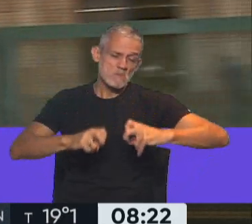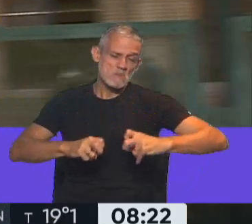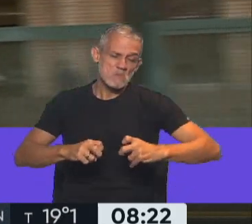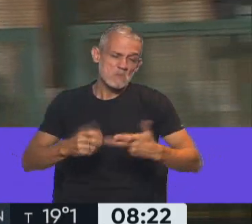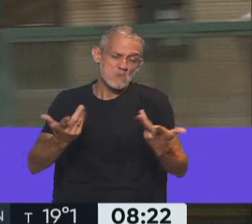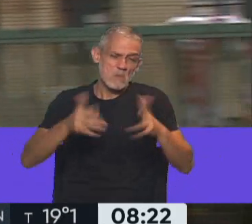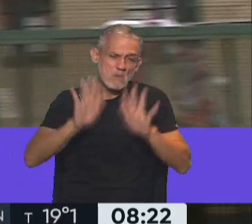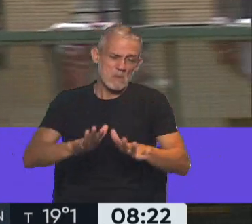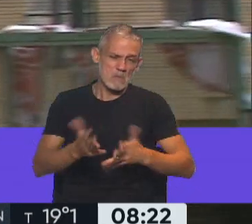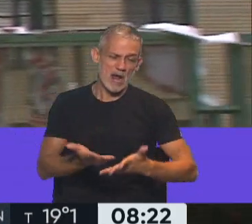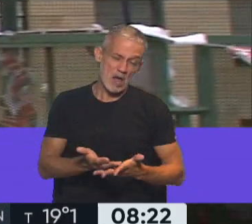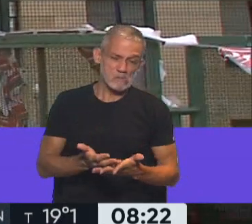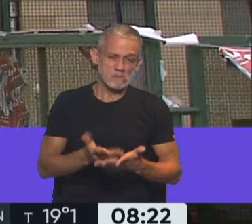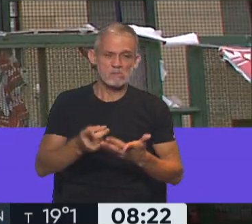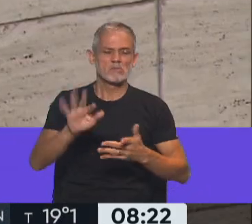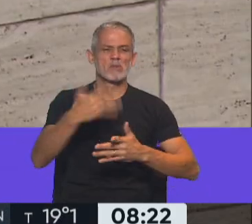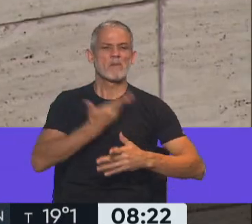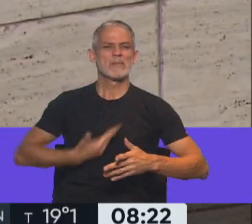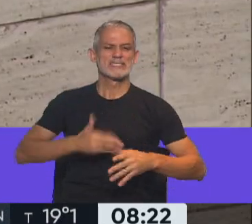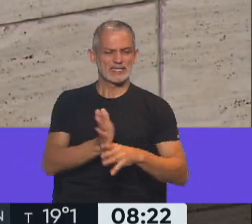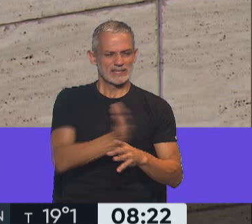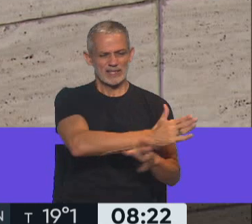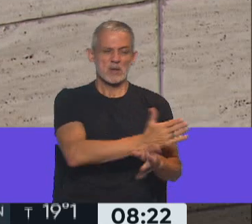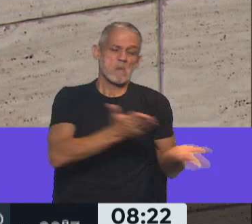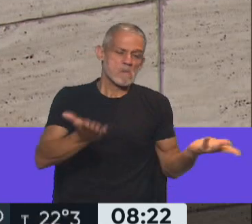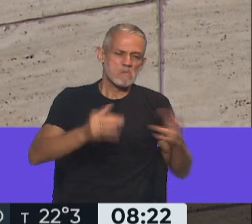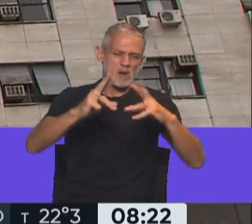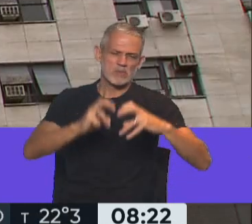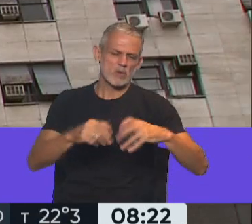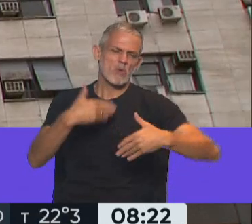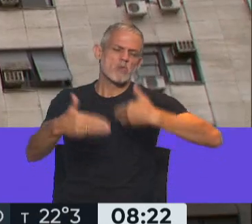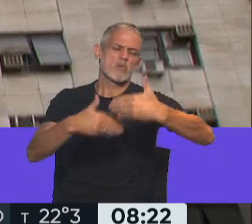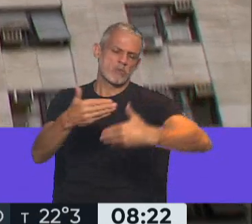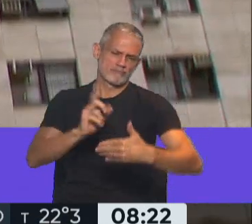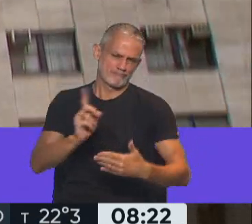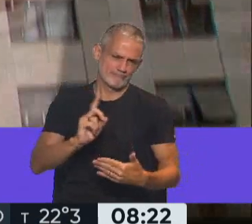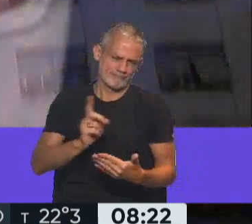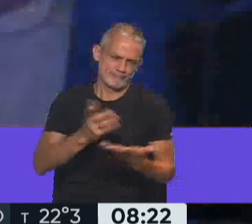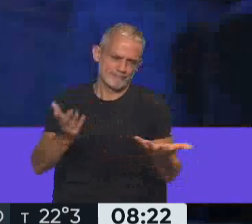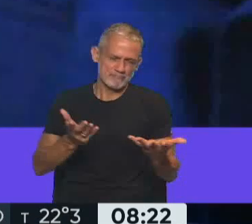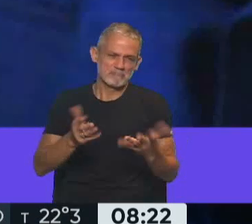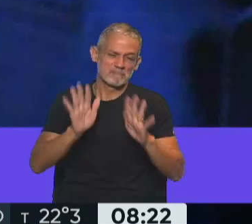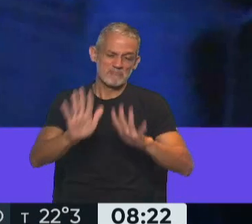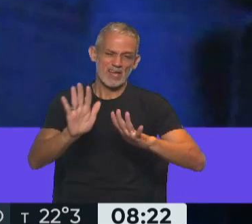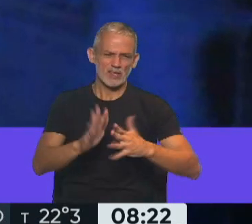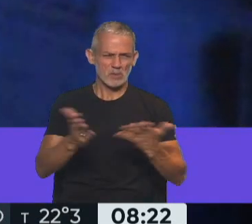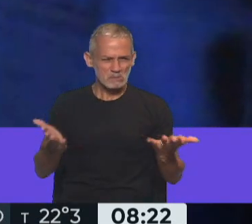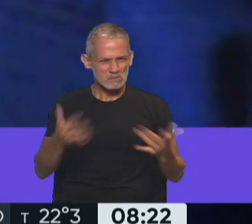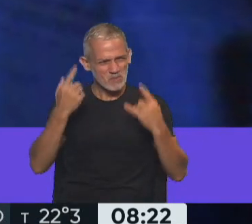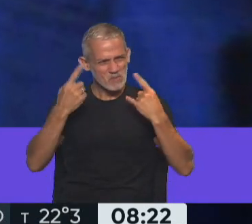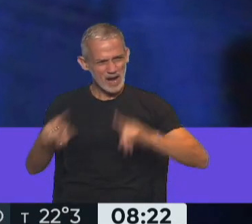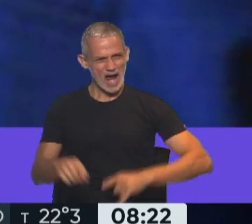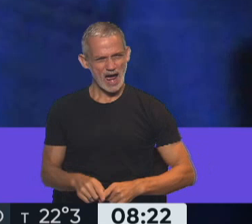nunca más desde que apartaron al presidente hubo avances significativos, lo cual es medio llamativo.